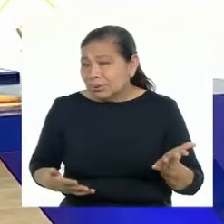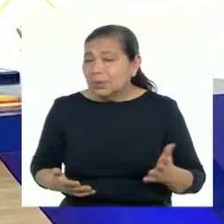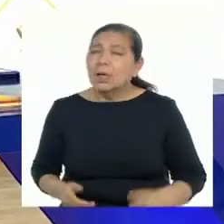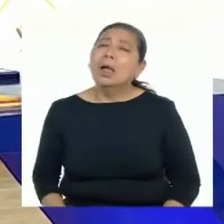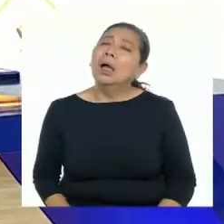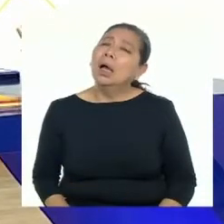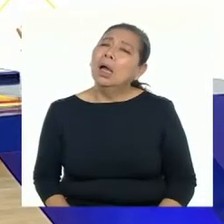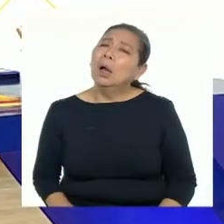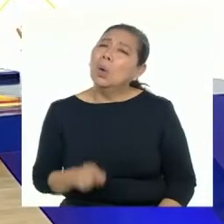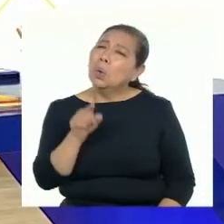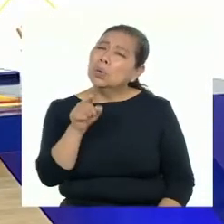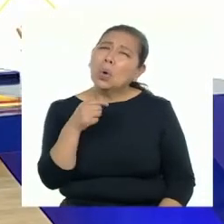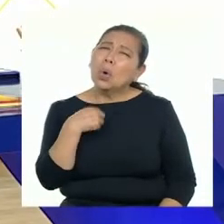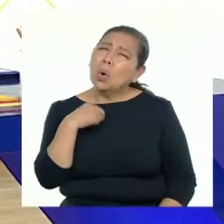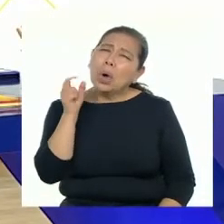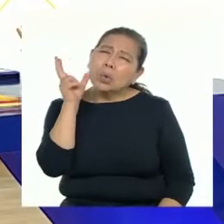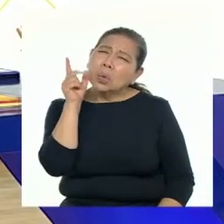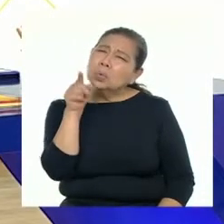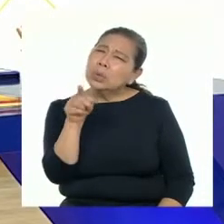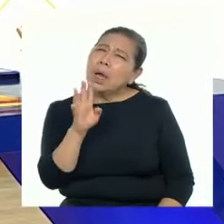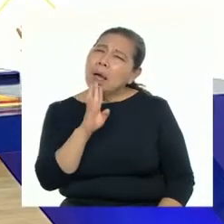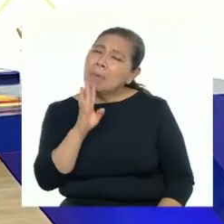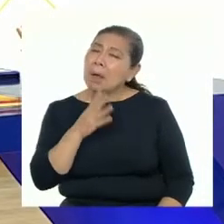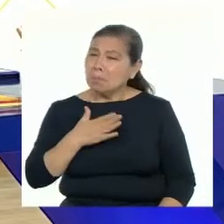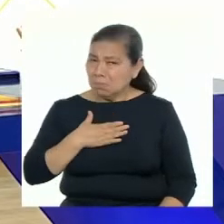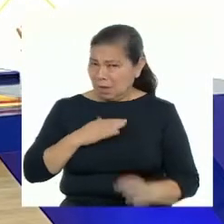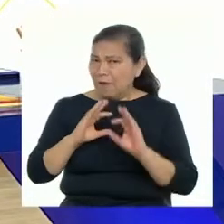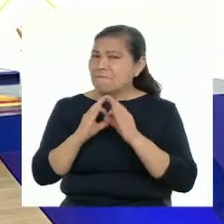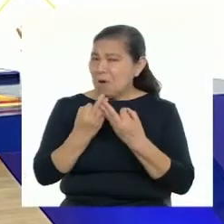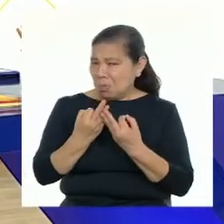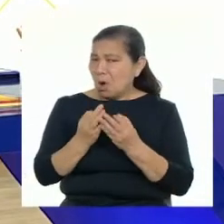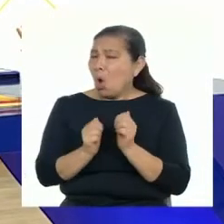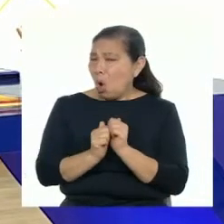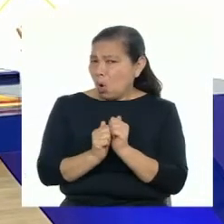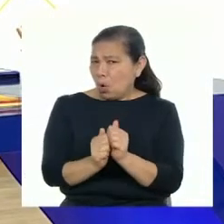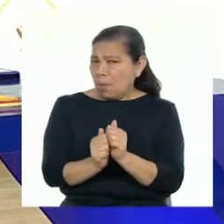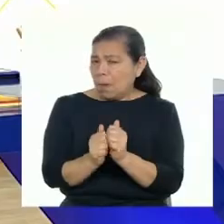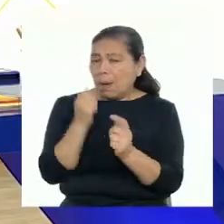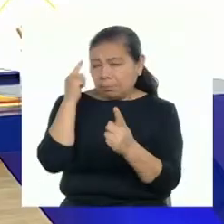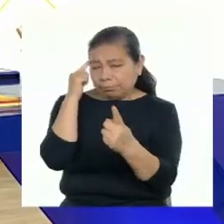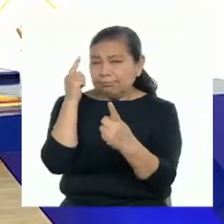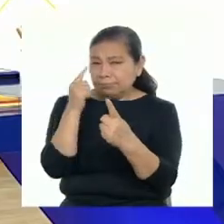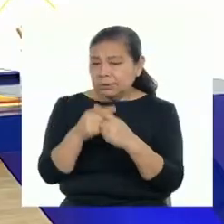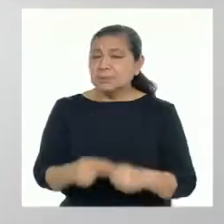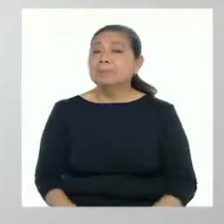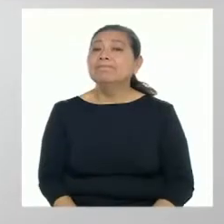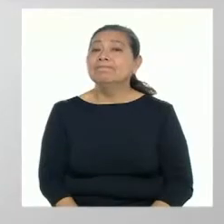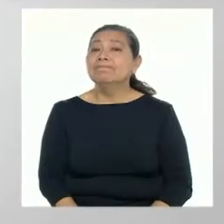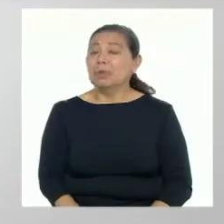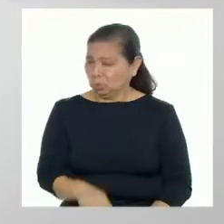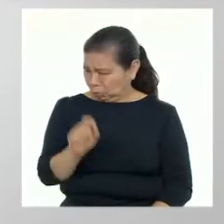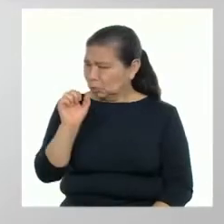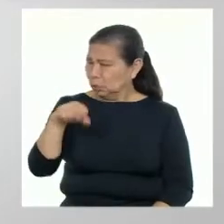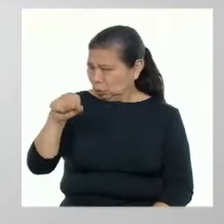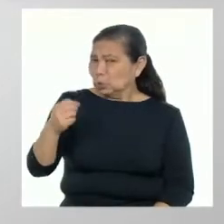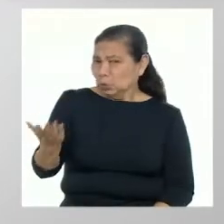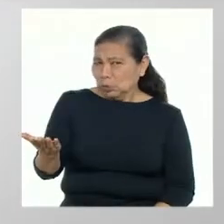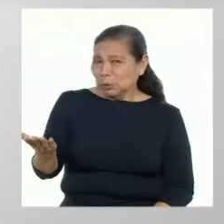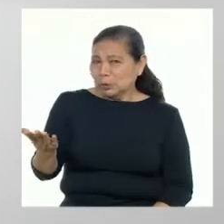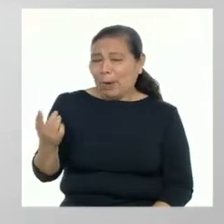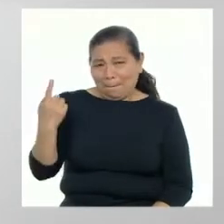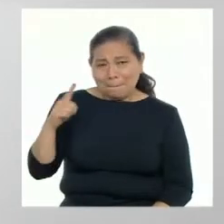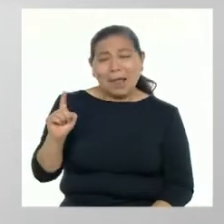Profesora, mientras lo escuchaba, me preguntaba si nuestra familia también debe acompañarnos en el logro de nuestras metas. Claro que sí,